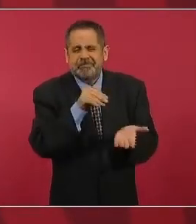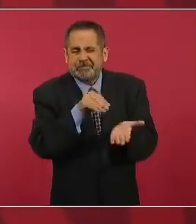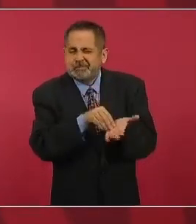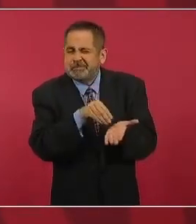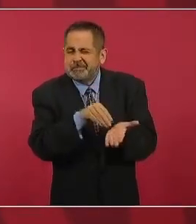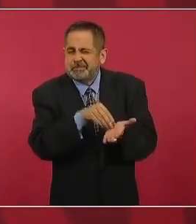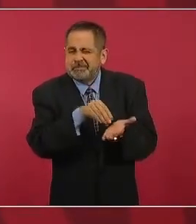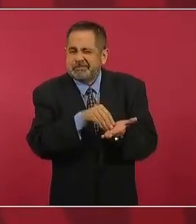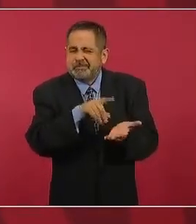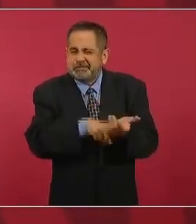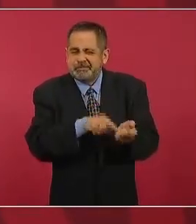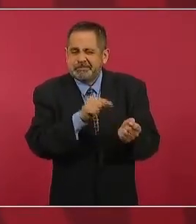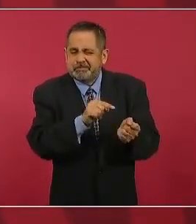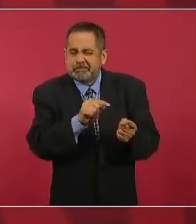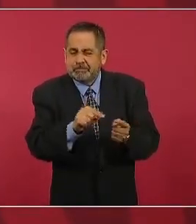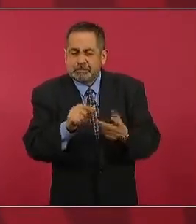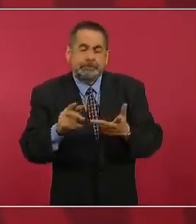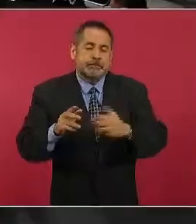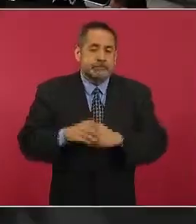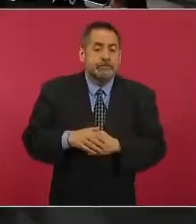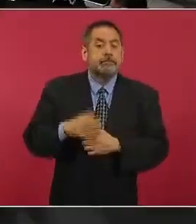todavía